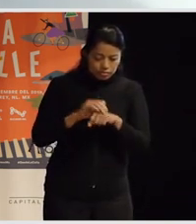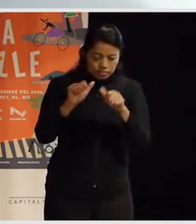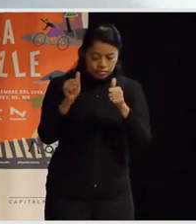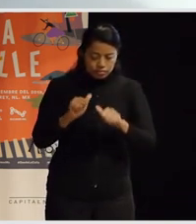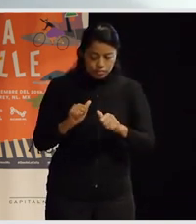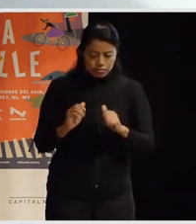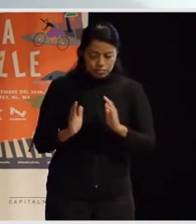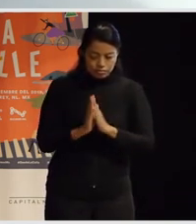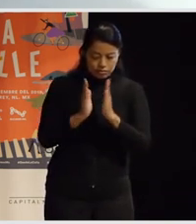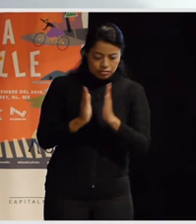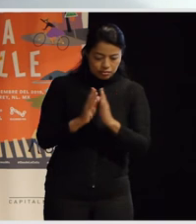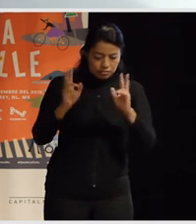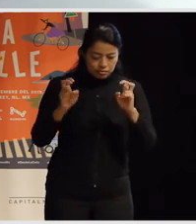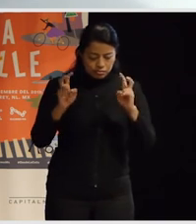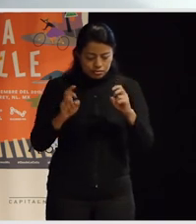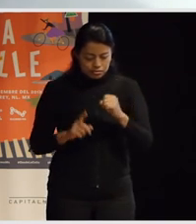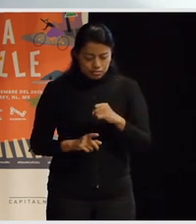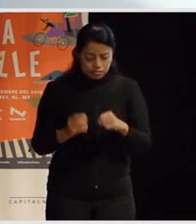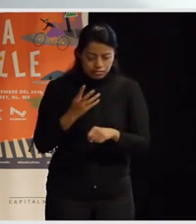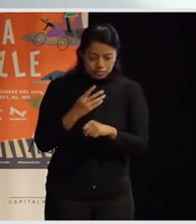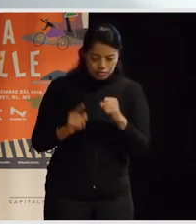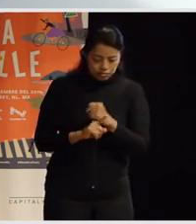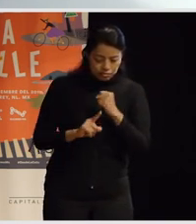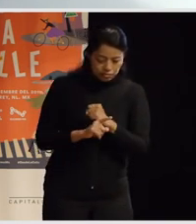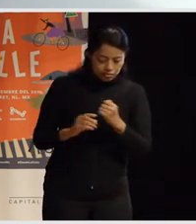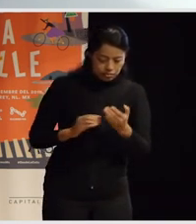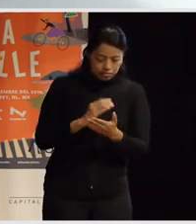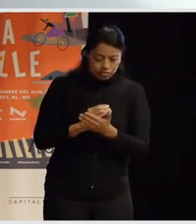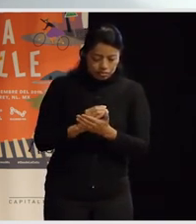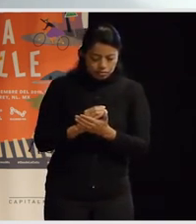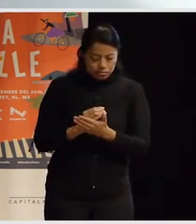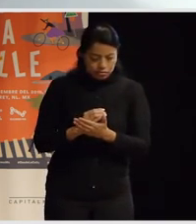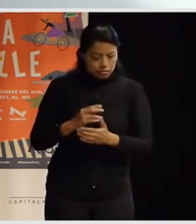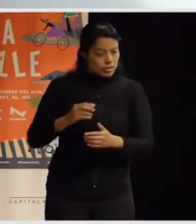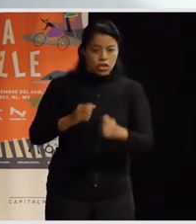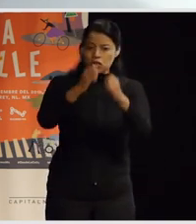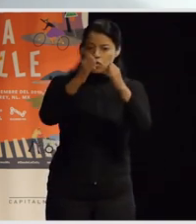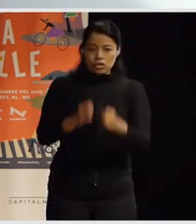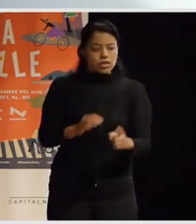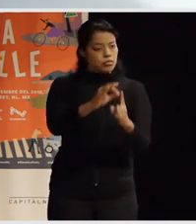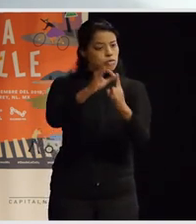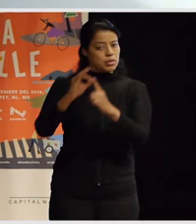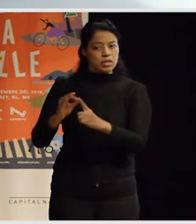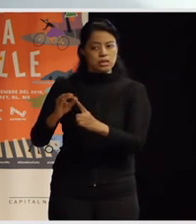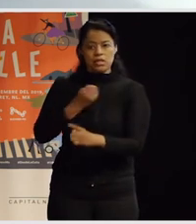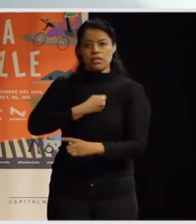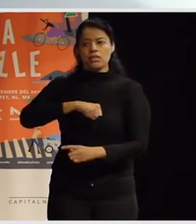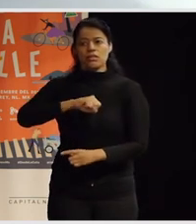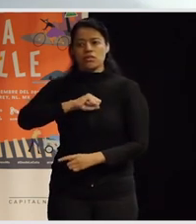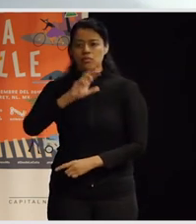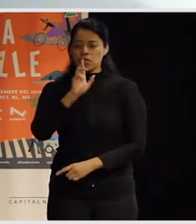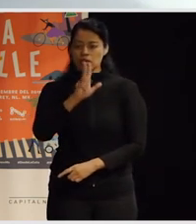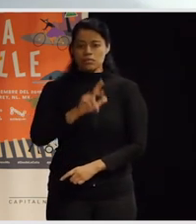activista que ha trabajado mucho en temas de conflictos y tal y dice los que estamos somos los mejores entonces como las mejores entonces